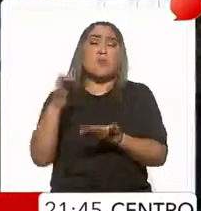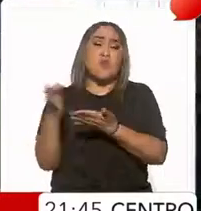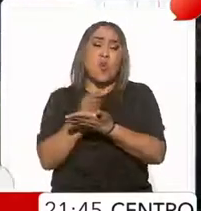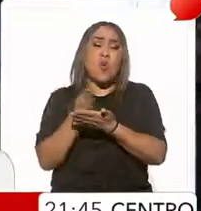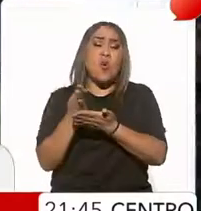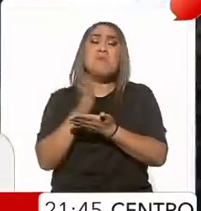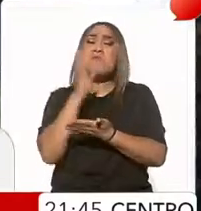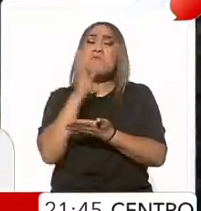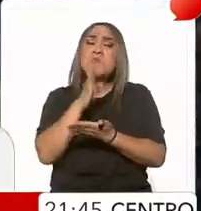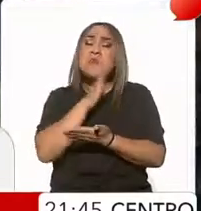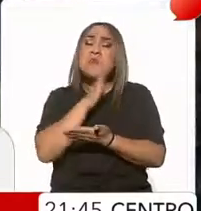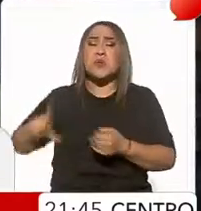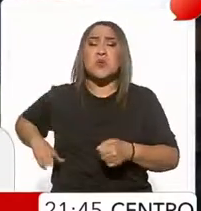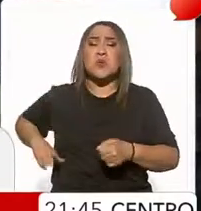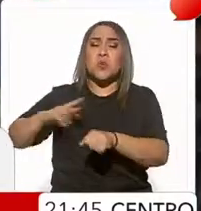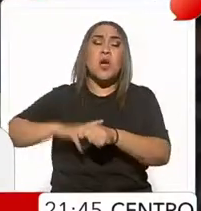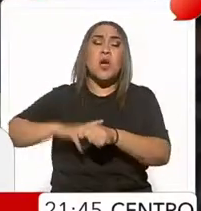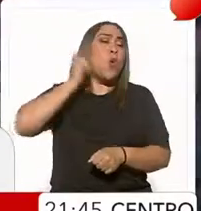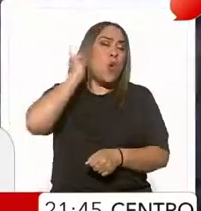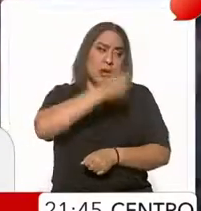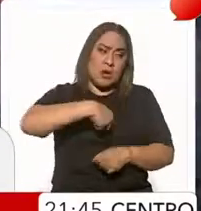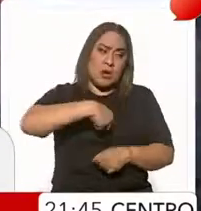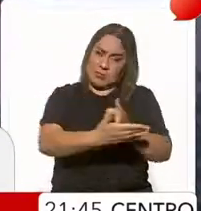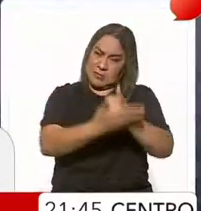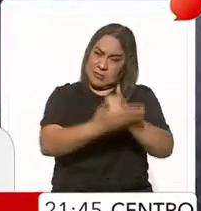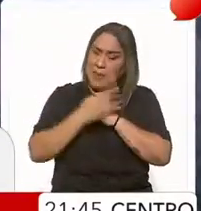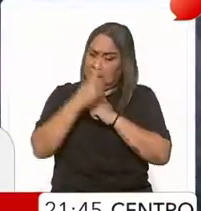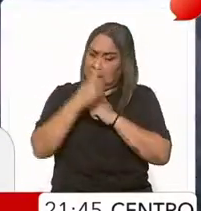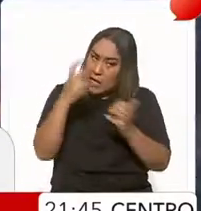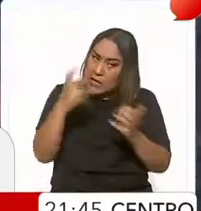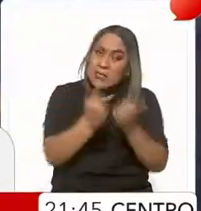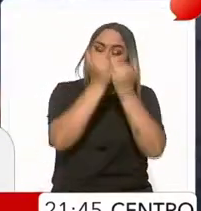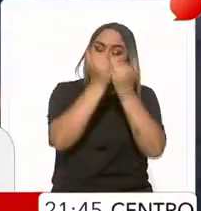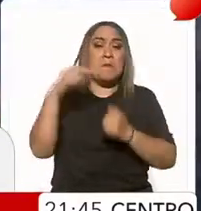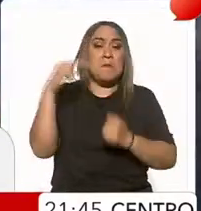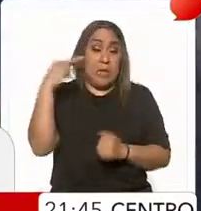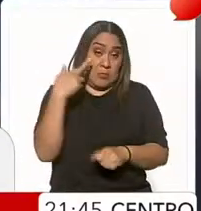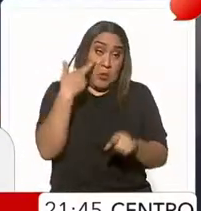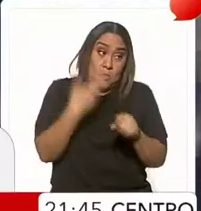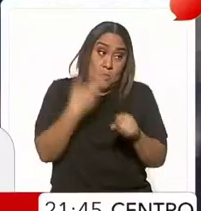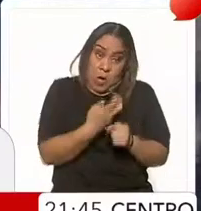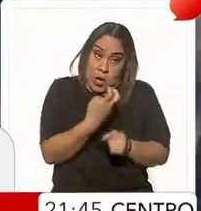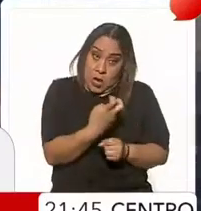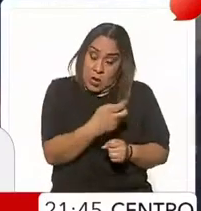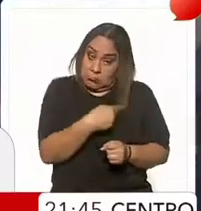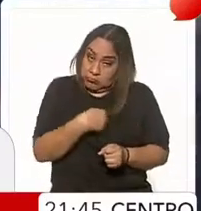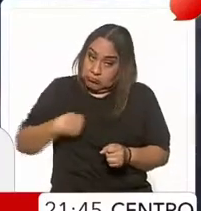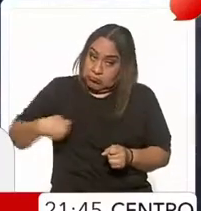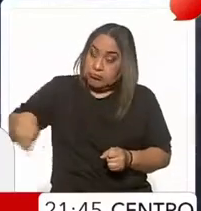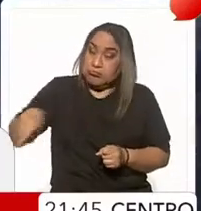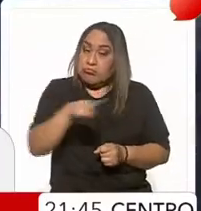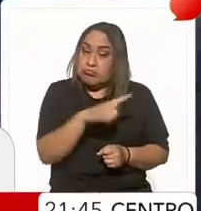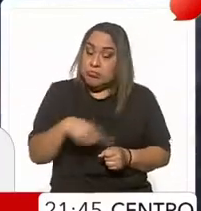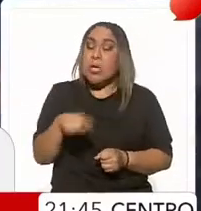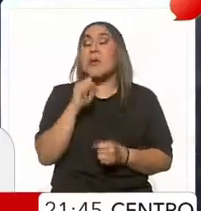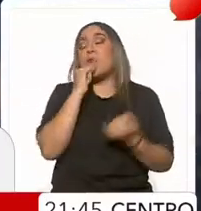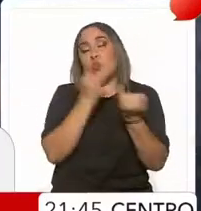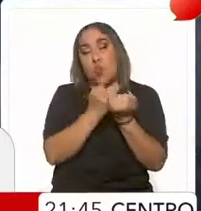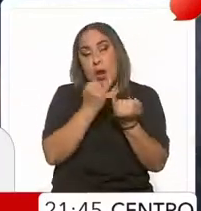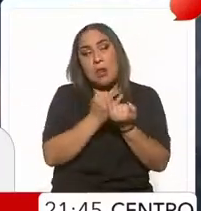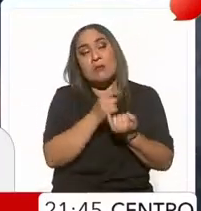Recuperar ese Veracruz es nuestra tarea y están todas y todos